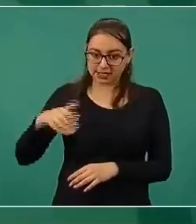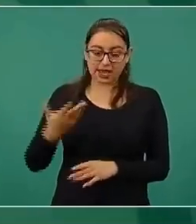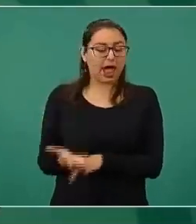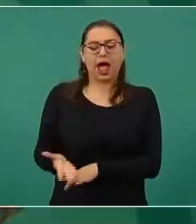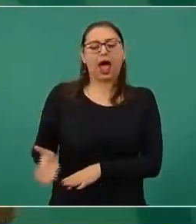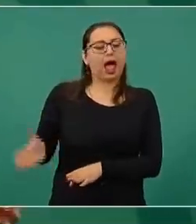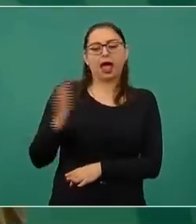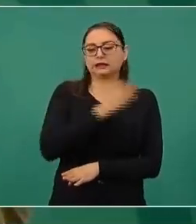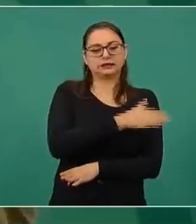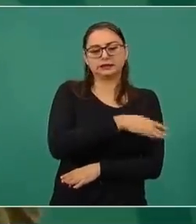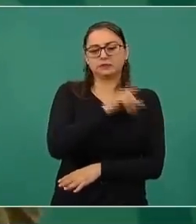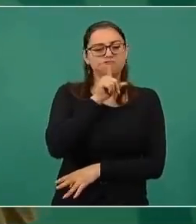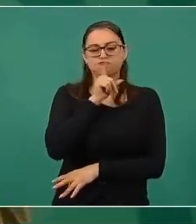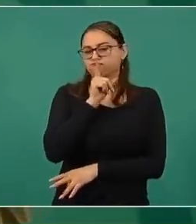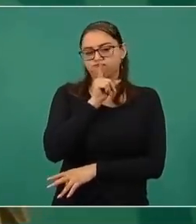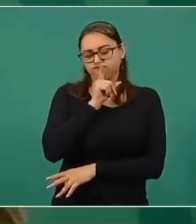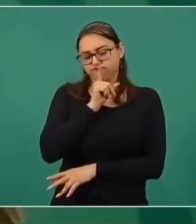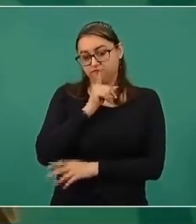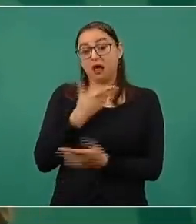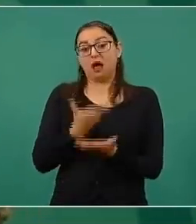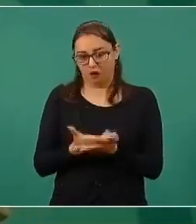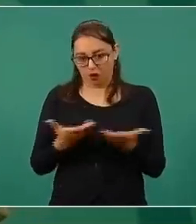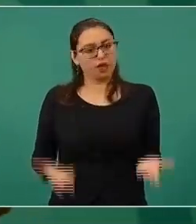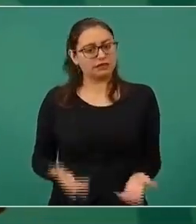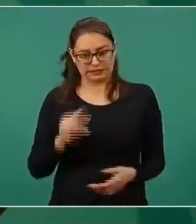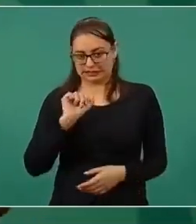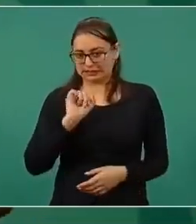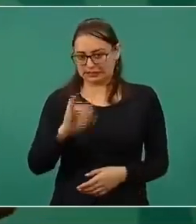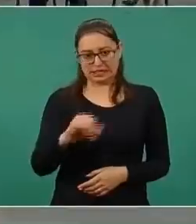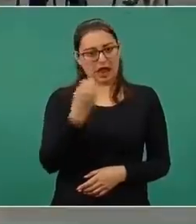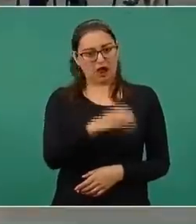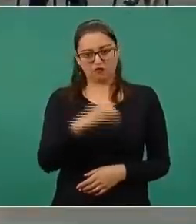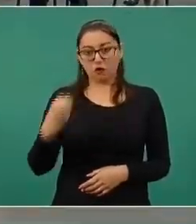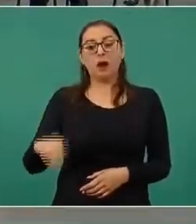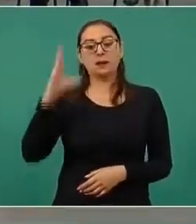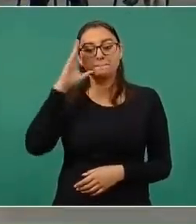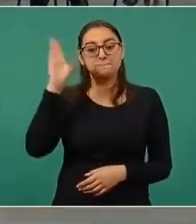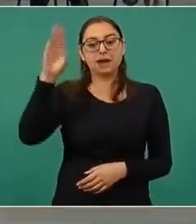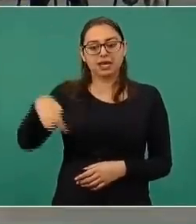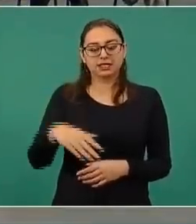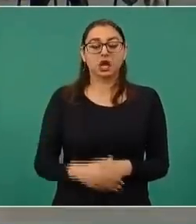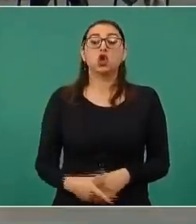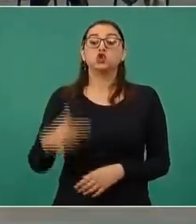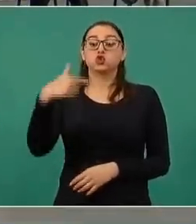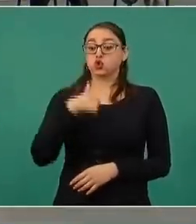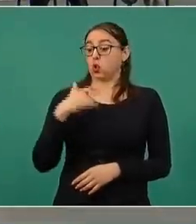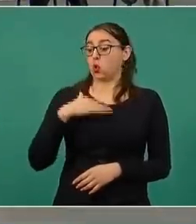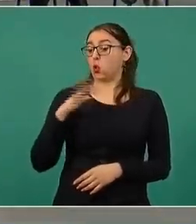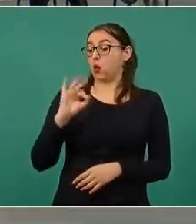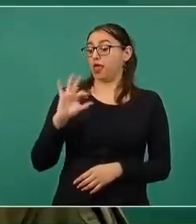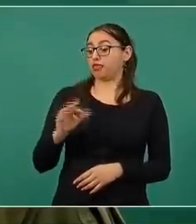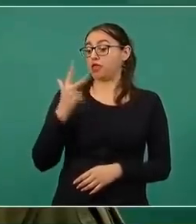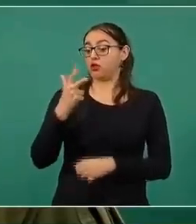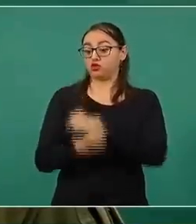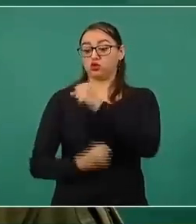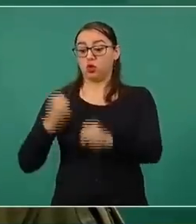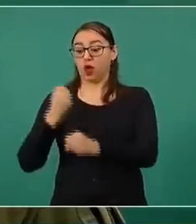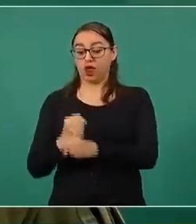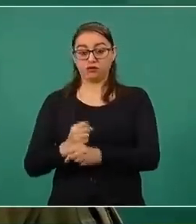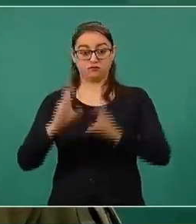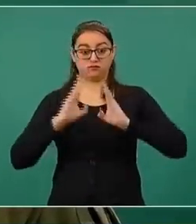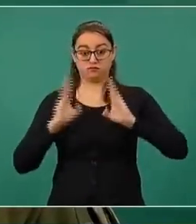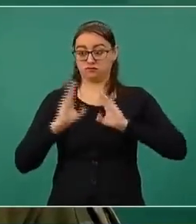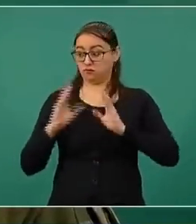no existía, ahora sí. En mi caso, yo tengo 48 años en el ejército, entonces